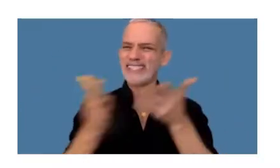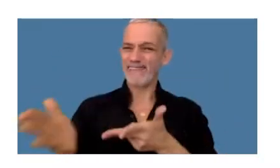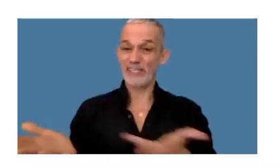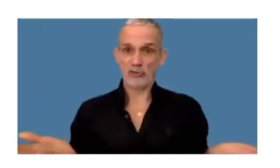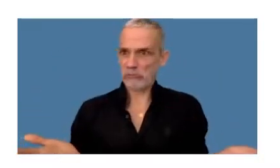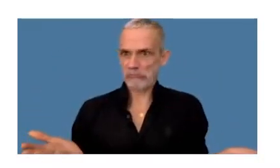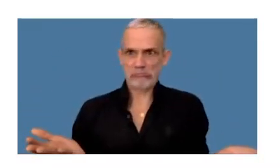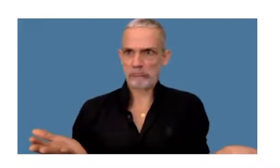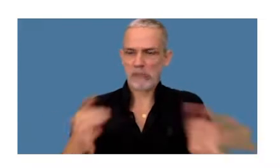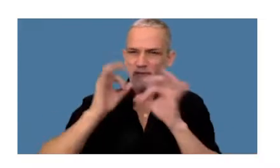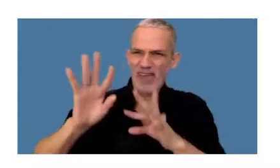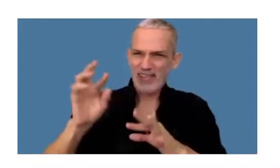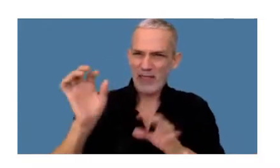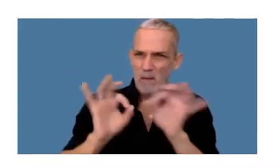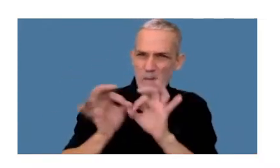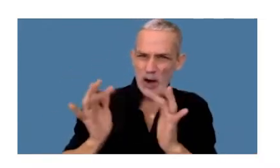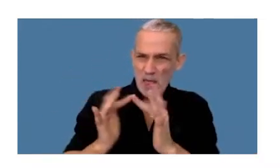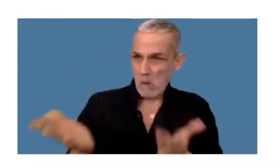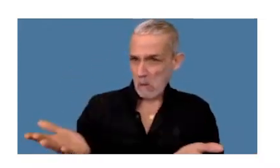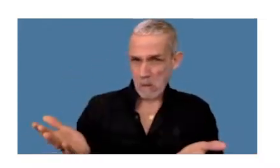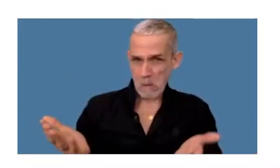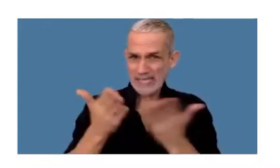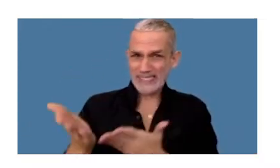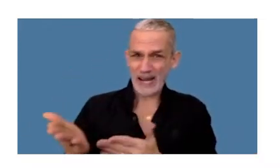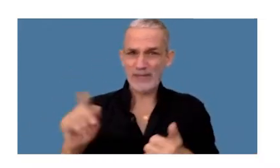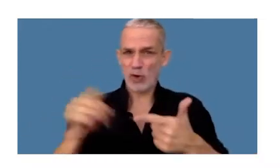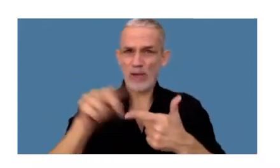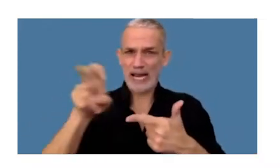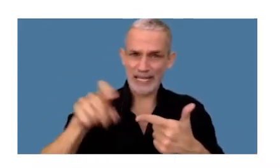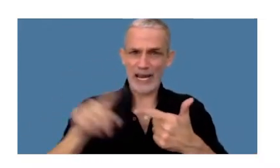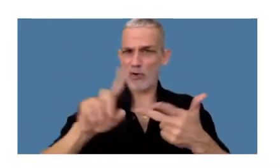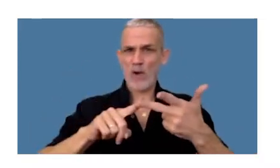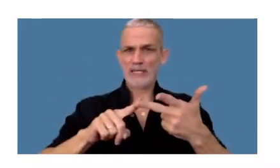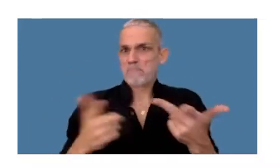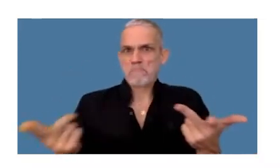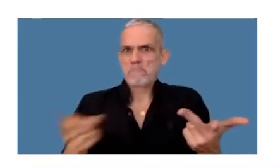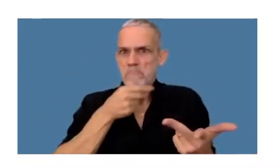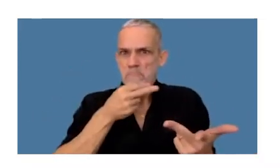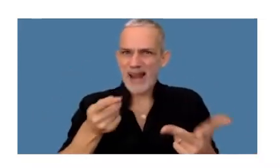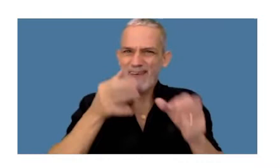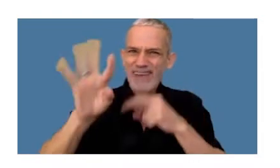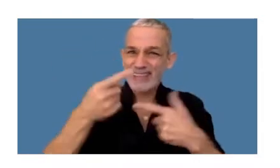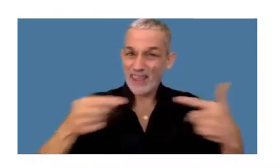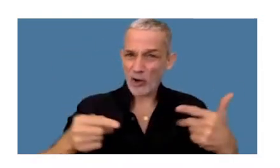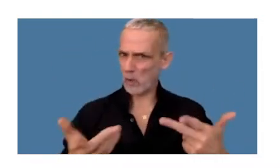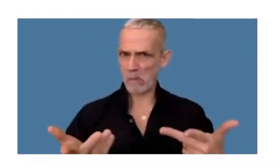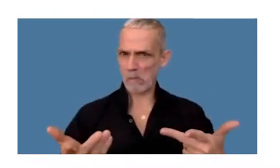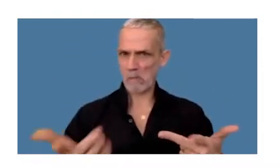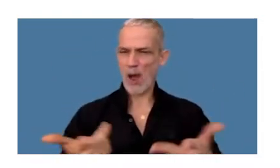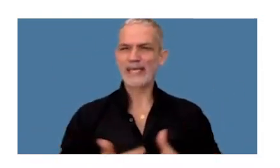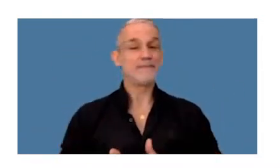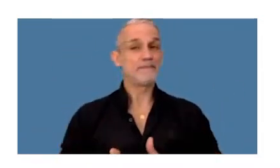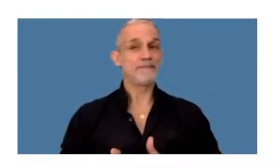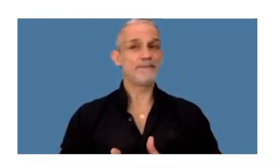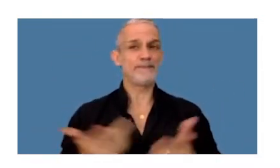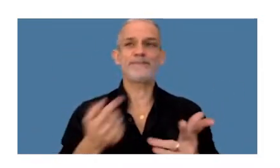servicios y la venta de criptomonedas como sabemos no es ni una locación ni una prestación de servicio ni venta de cosas muebles en